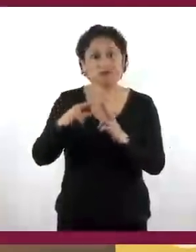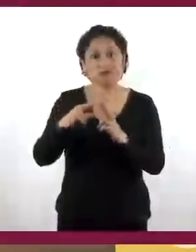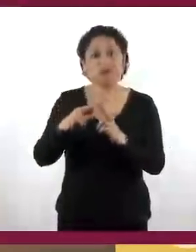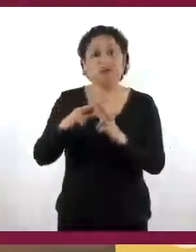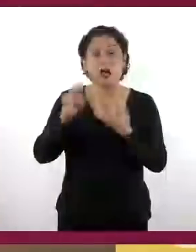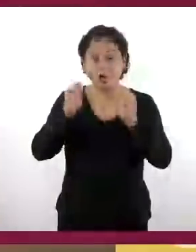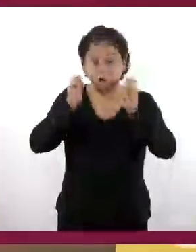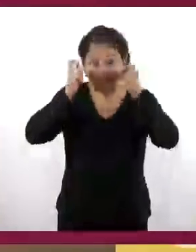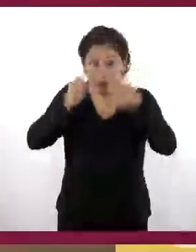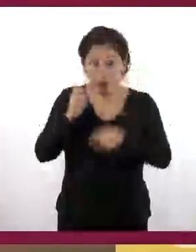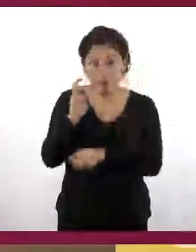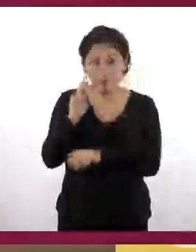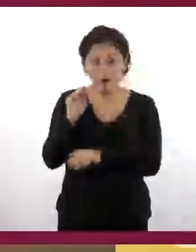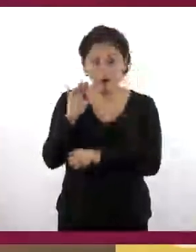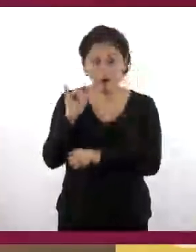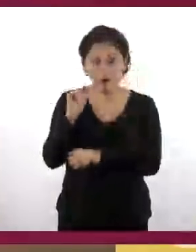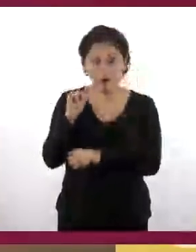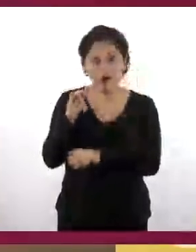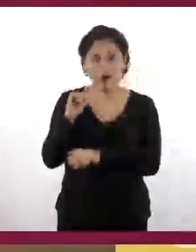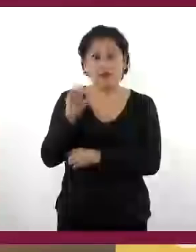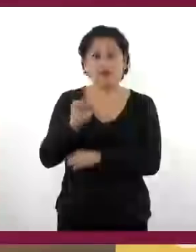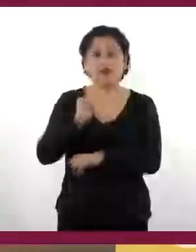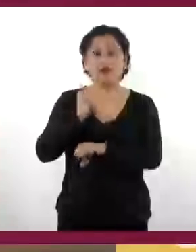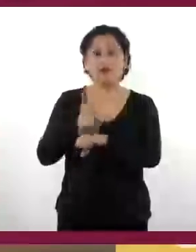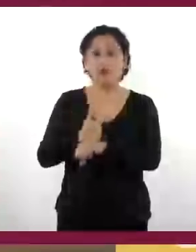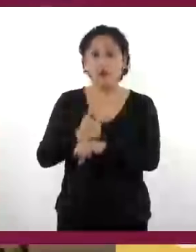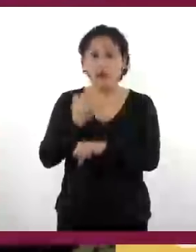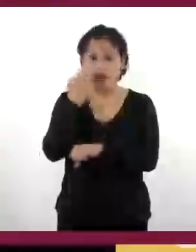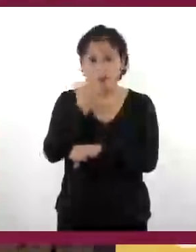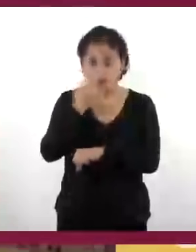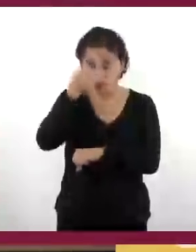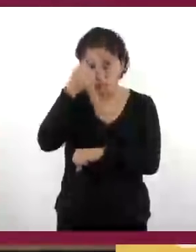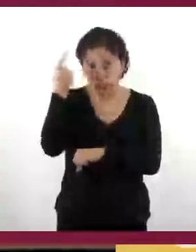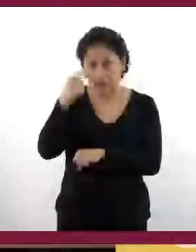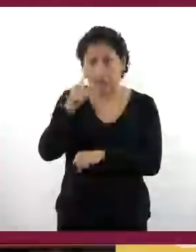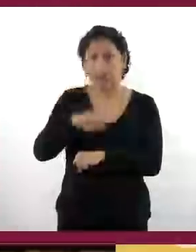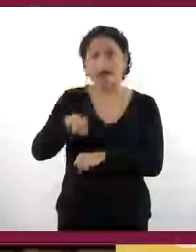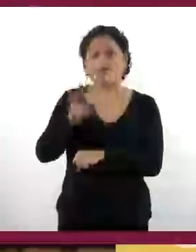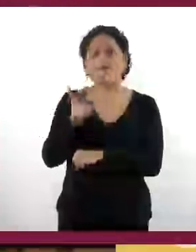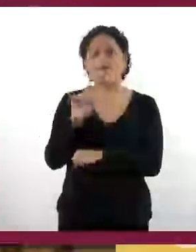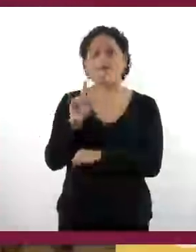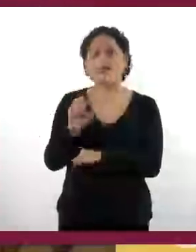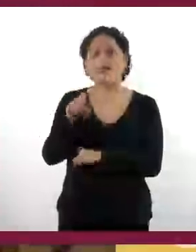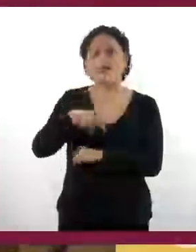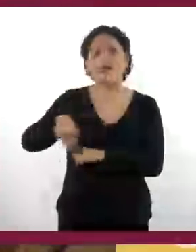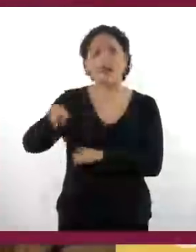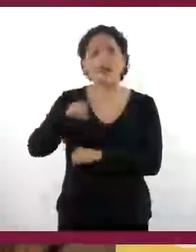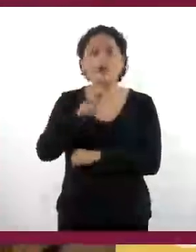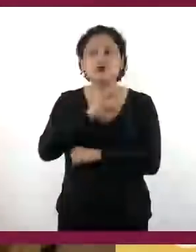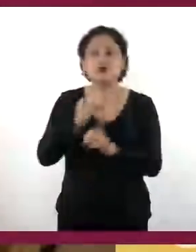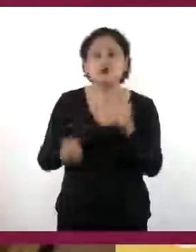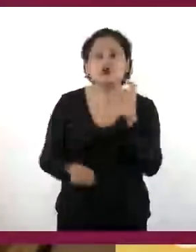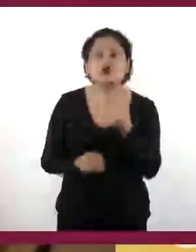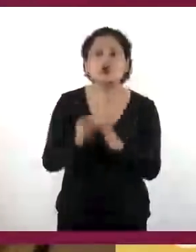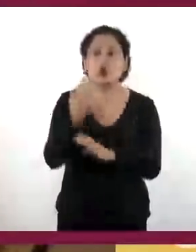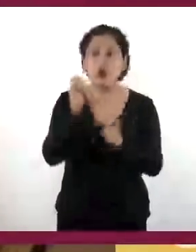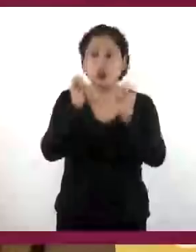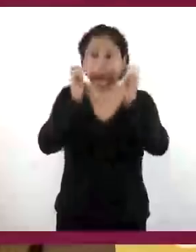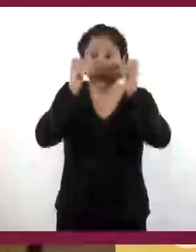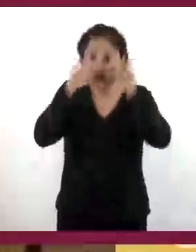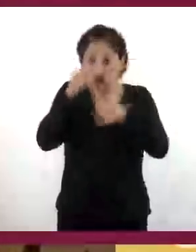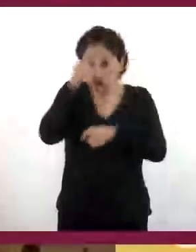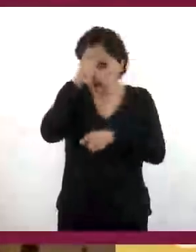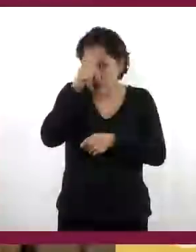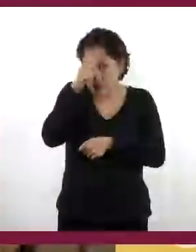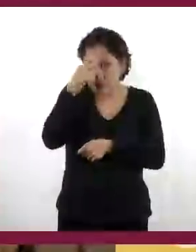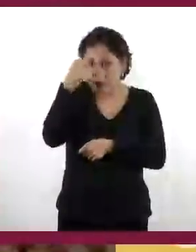instauraron los Colegios Apostólicos de Propaganda, FIDE, cuya misión era formar nuevos frailes a través de una estricta